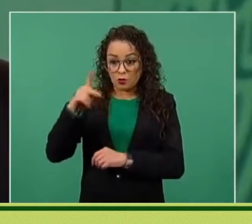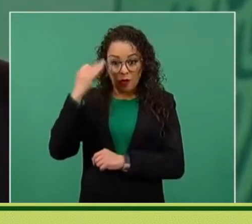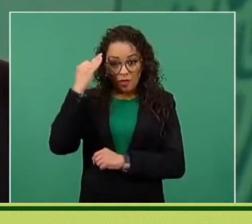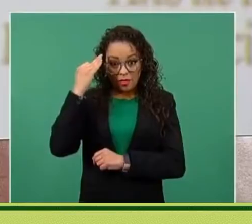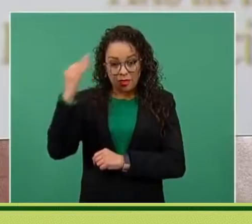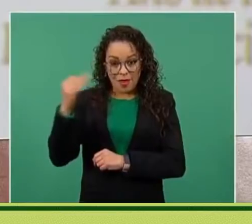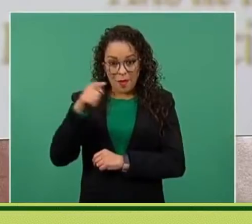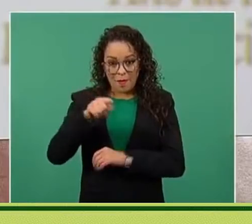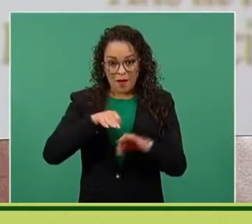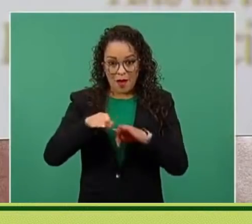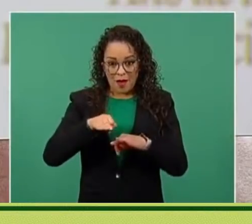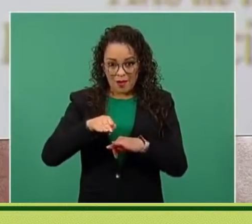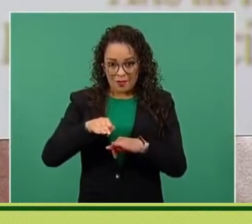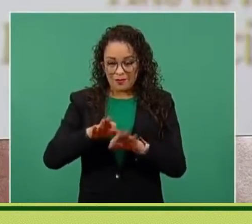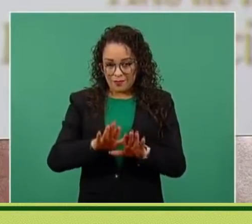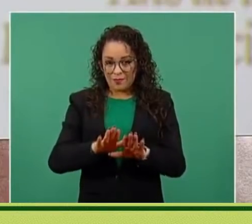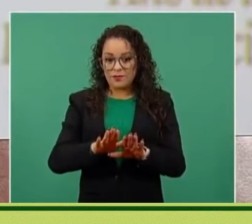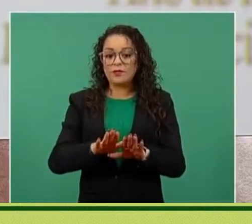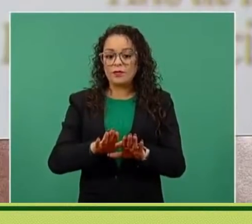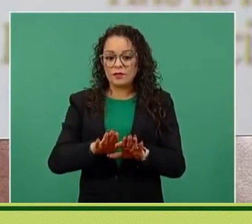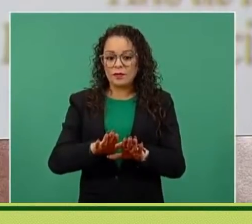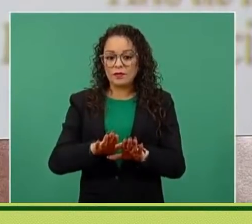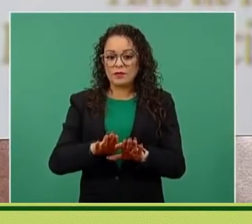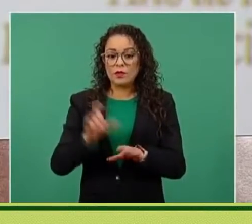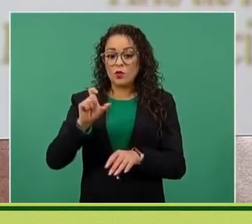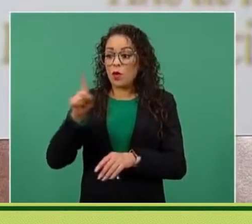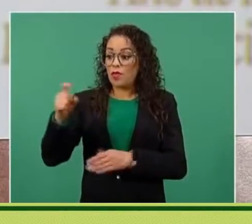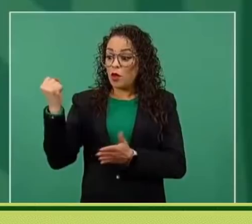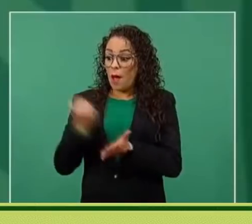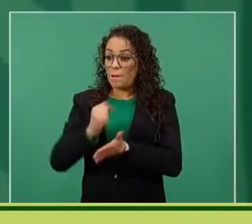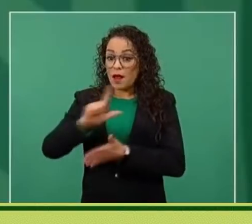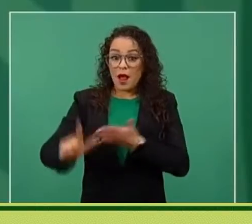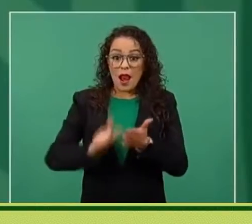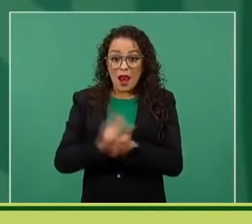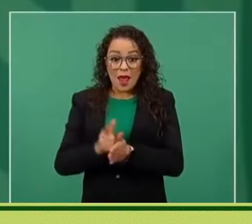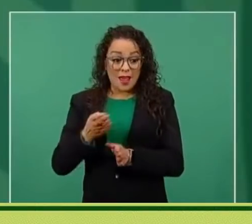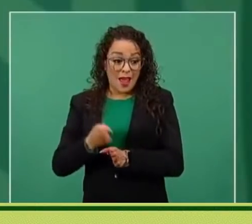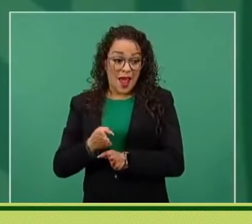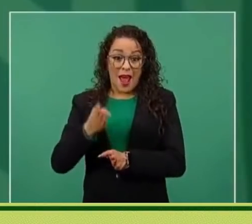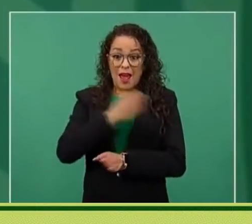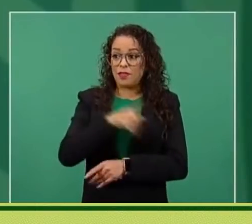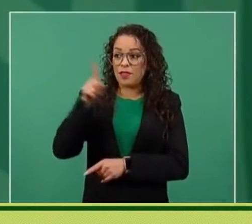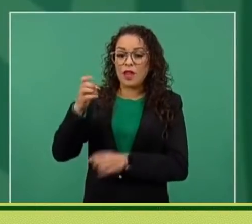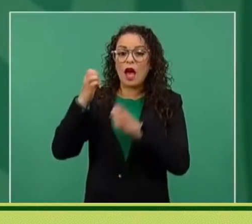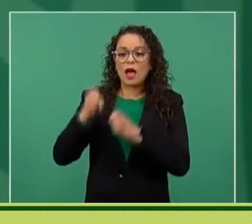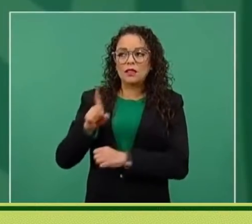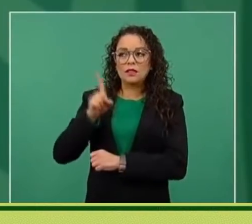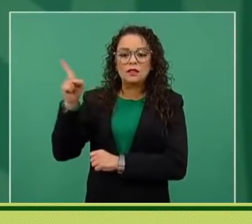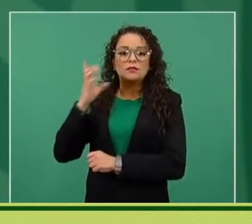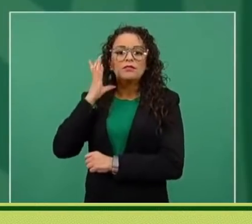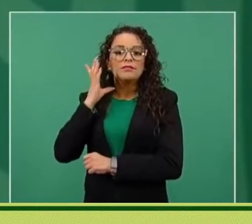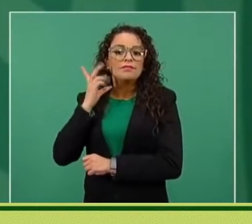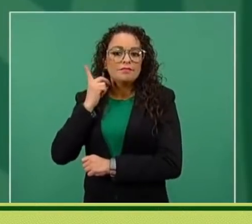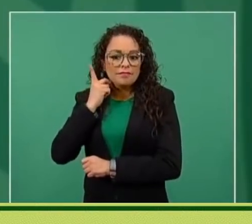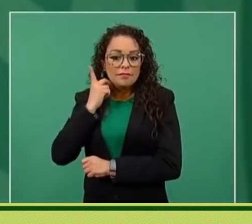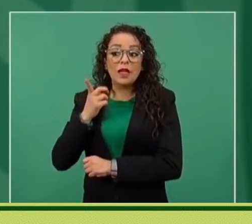habían estado de legisladores cuando se aprobó la ley y ellos habían votado a favor.